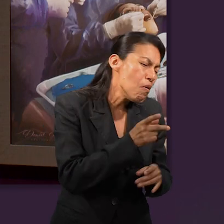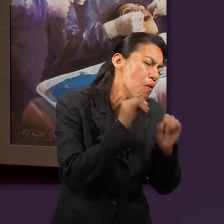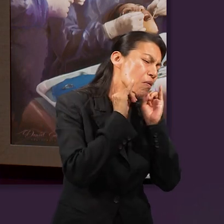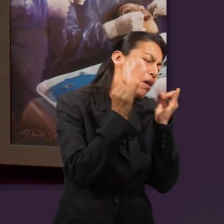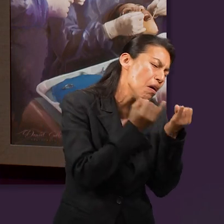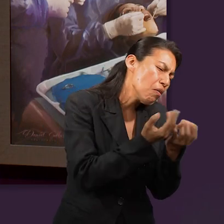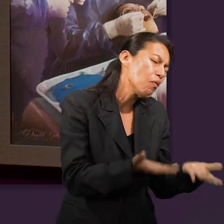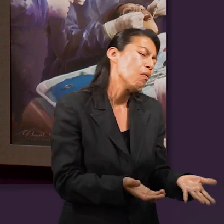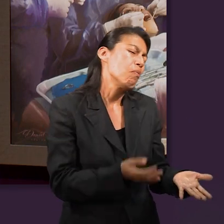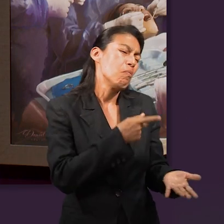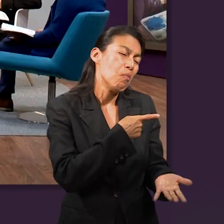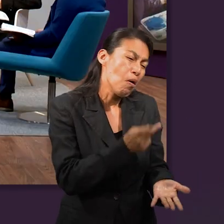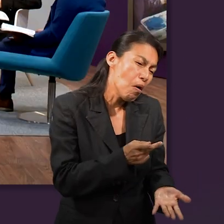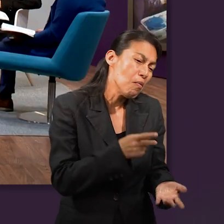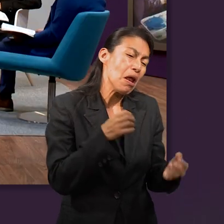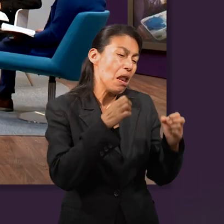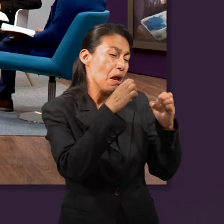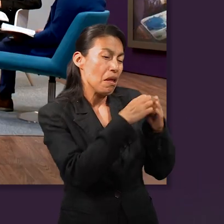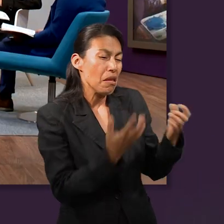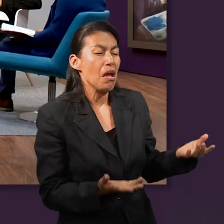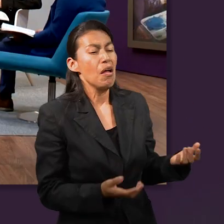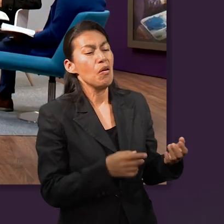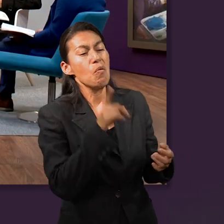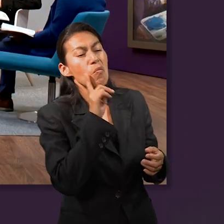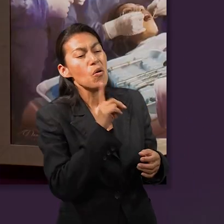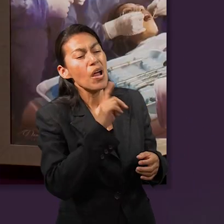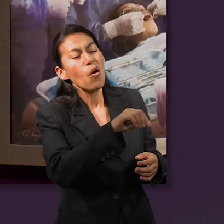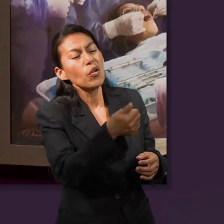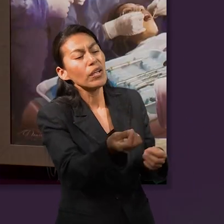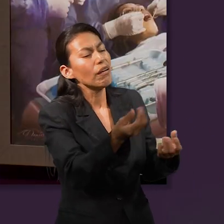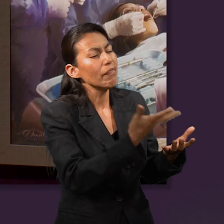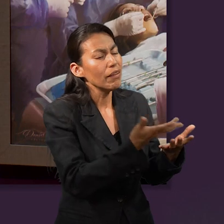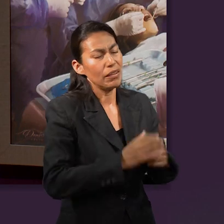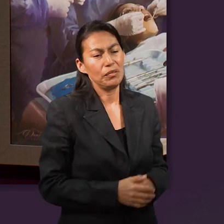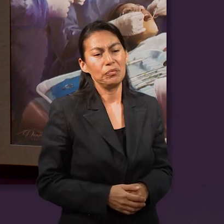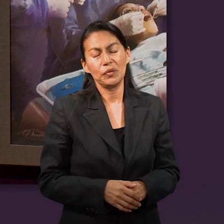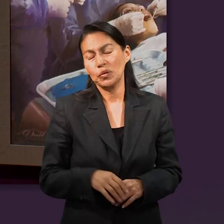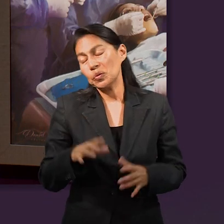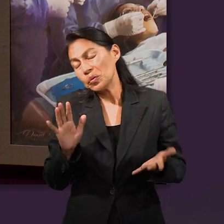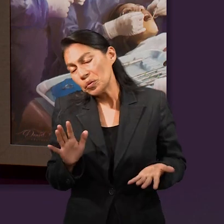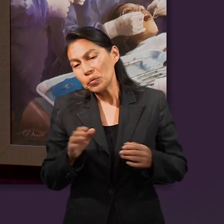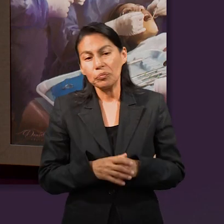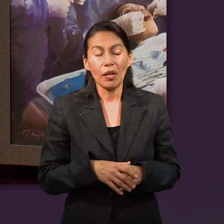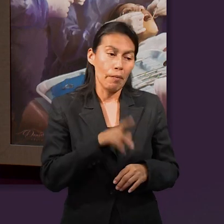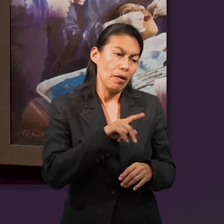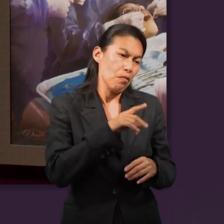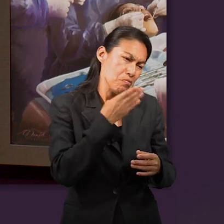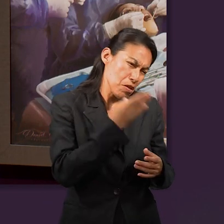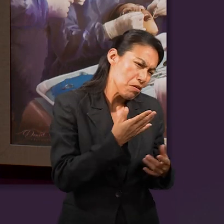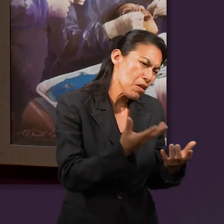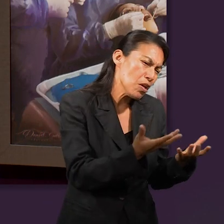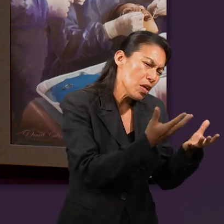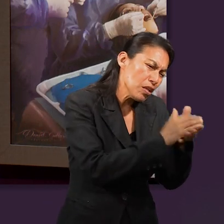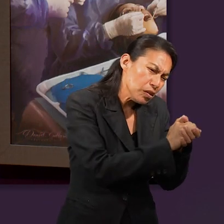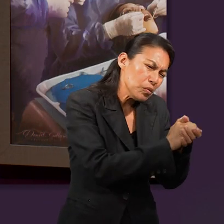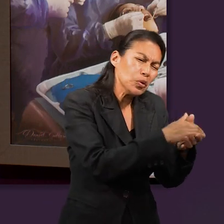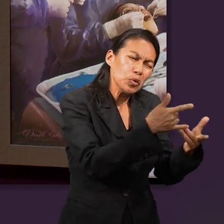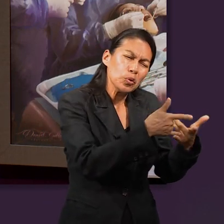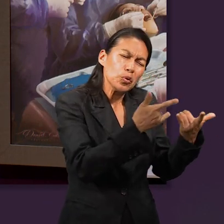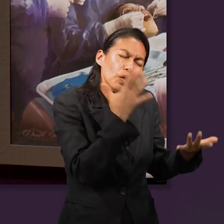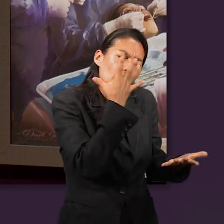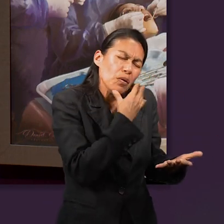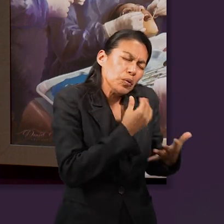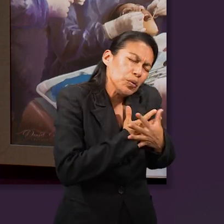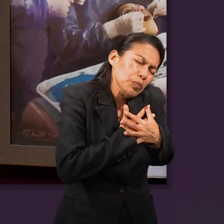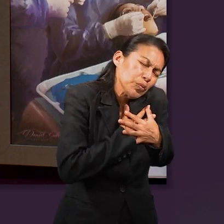escuchamos la historia como, pobrecito, pobrecito Jacob, que lo engañaron y le dieron a la otra hermana, pero pues al final pudo tener a